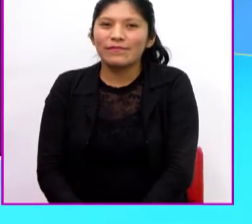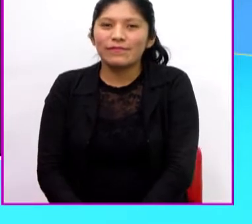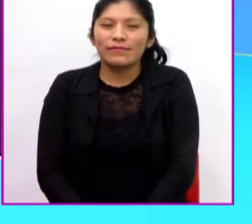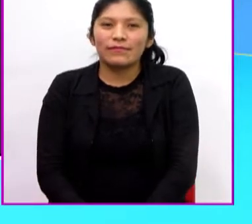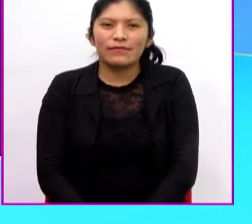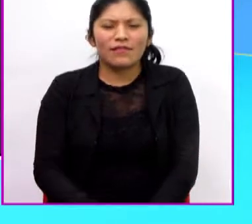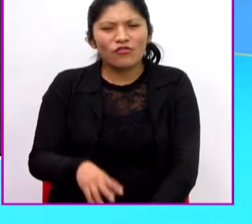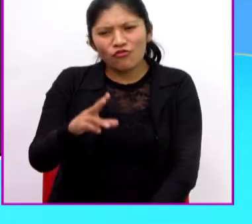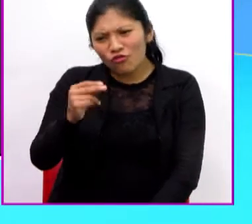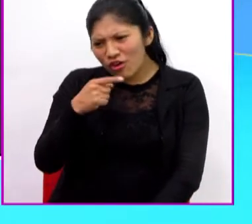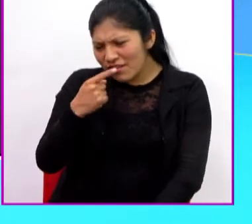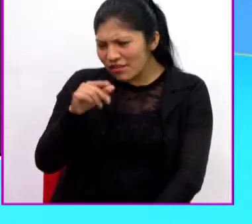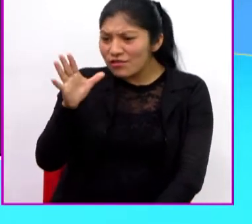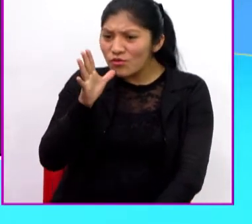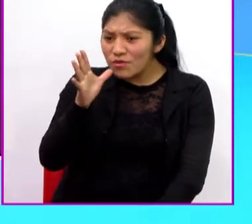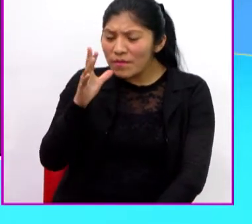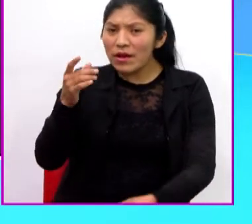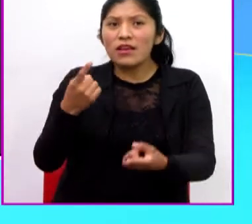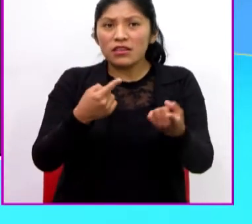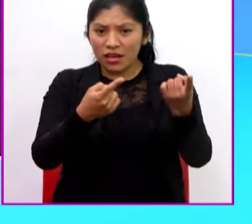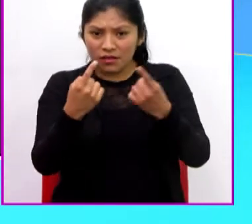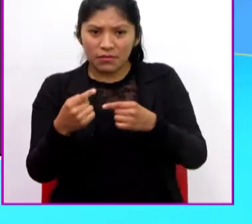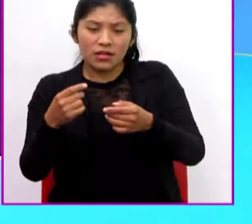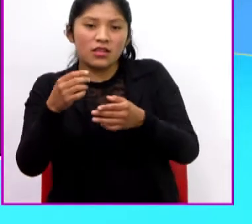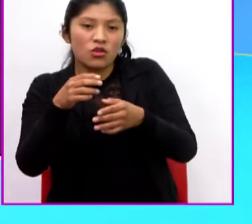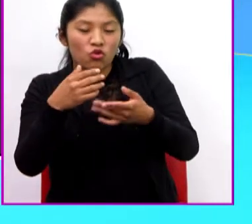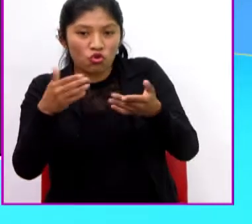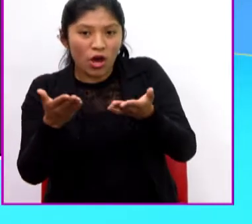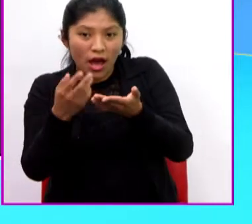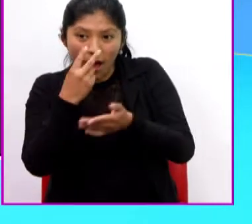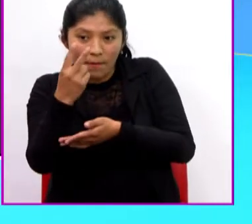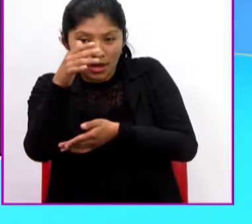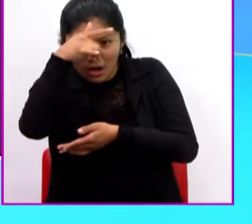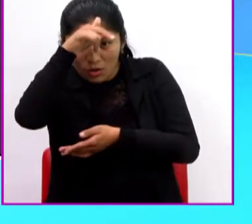¿No le dijiste a tu mamá que estabas yendo a las corridas?